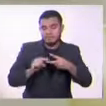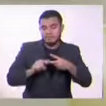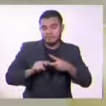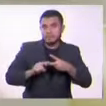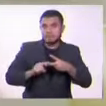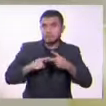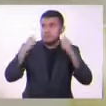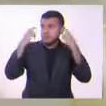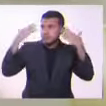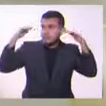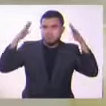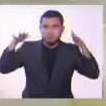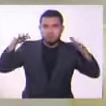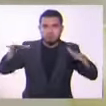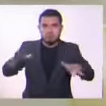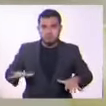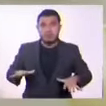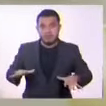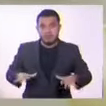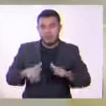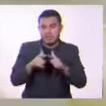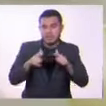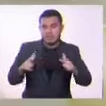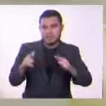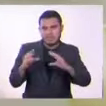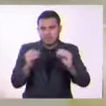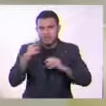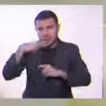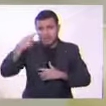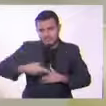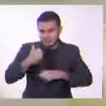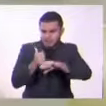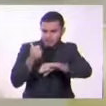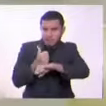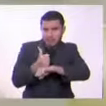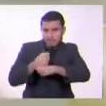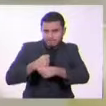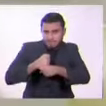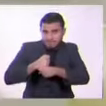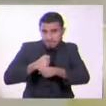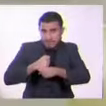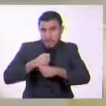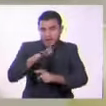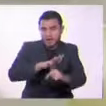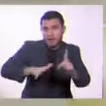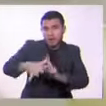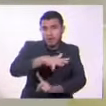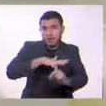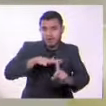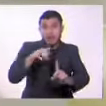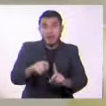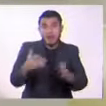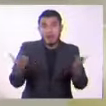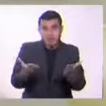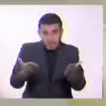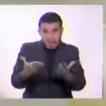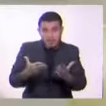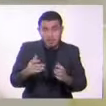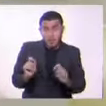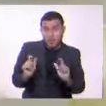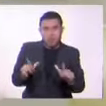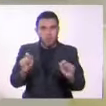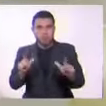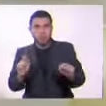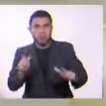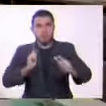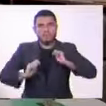lenguaje del teatro realista se fundamentan fielmente en el contexto en el que se produce el espectáculo teatral.